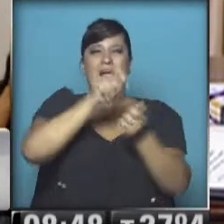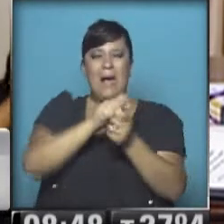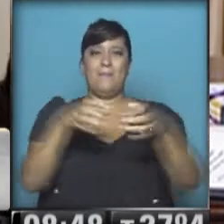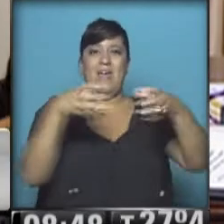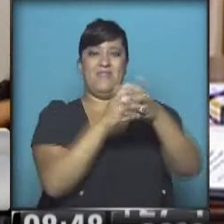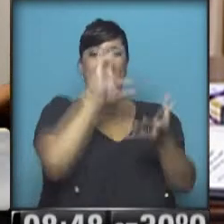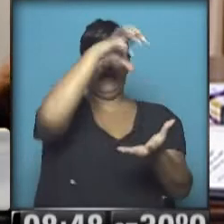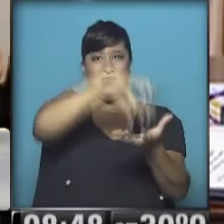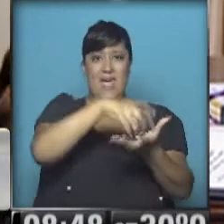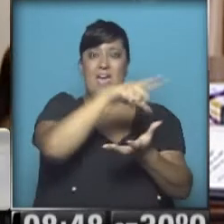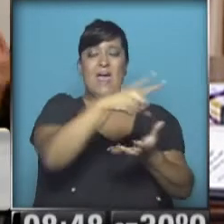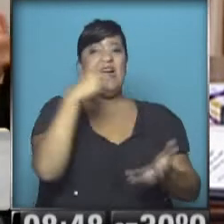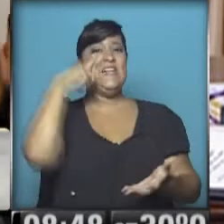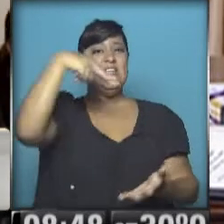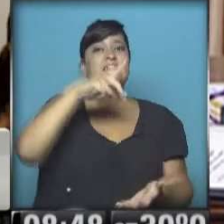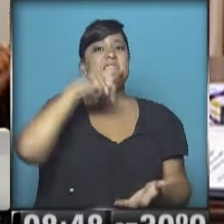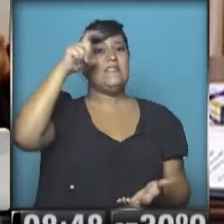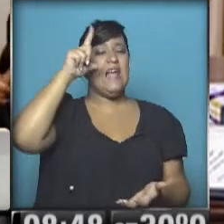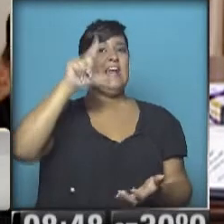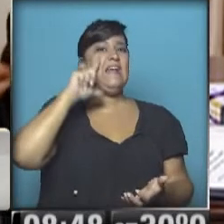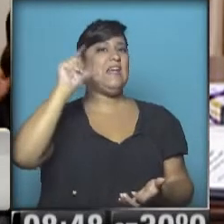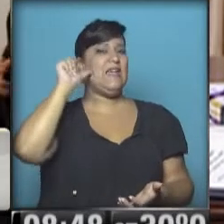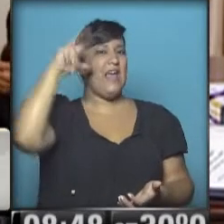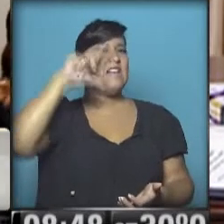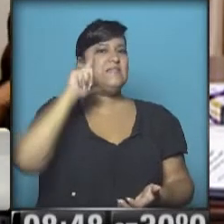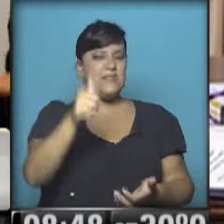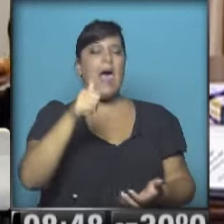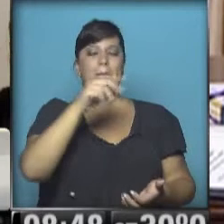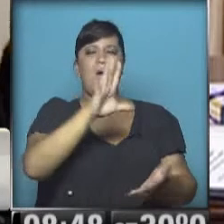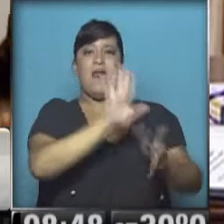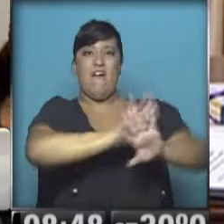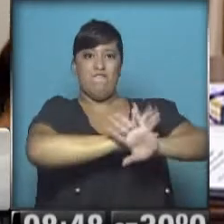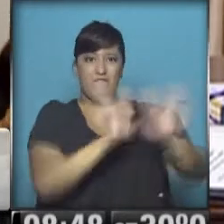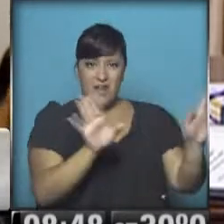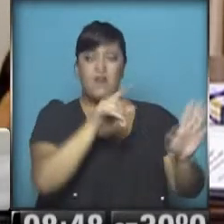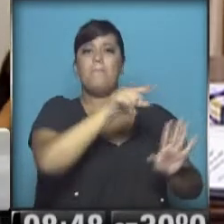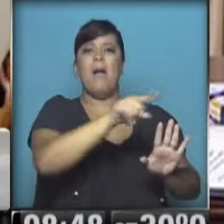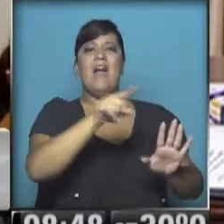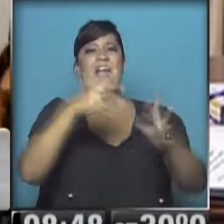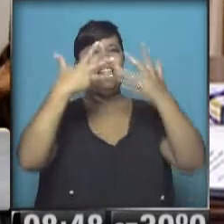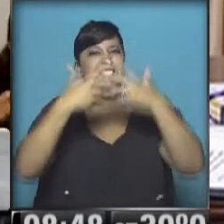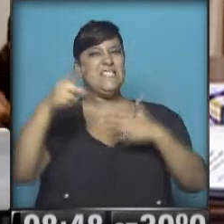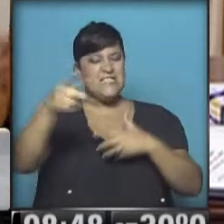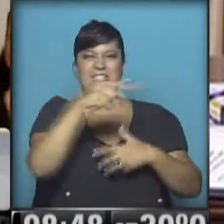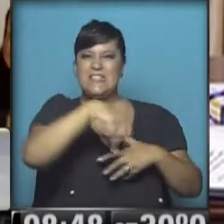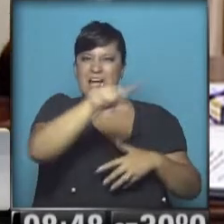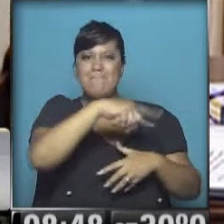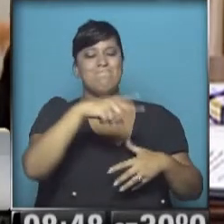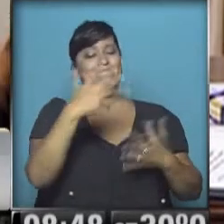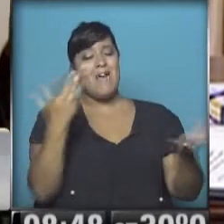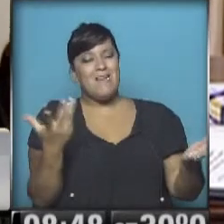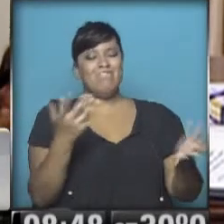inteligencia argentino para transparentar definitivamente un sistema que evidentemente no ha sido de